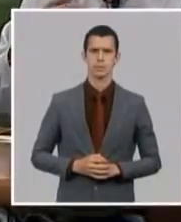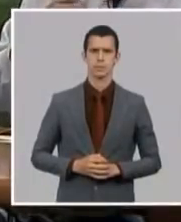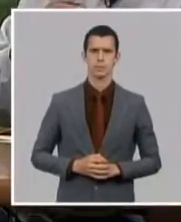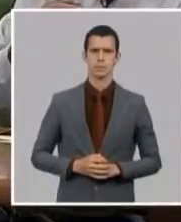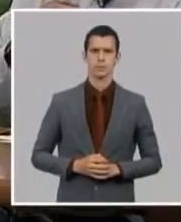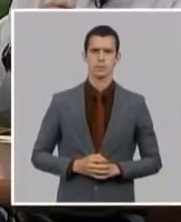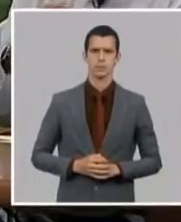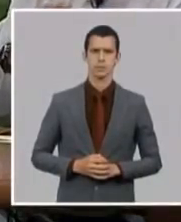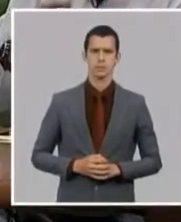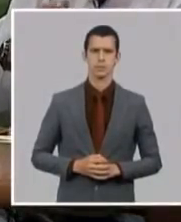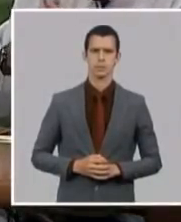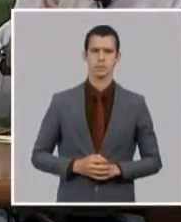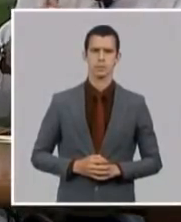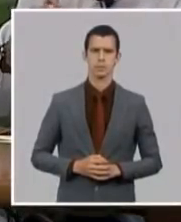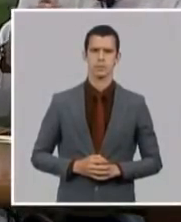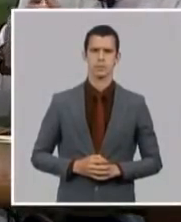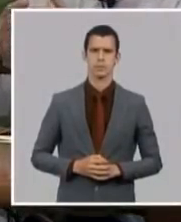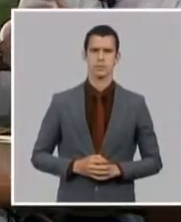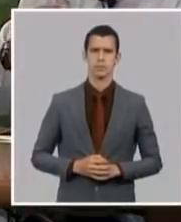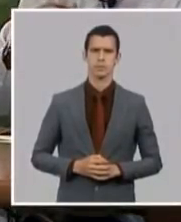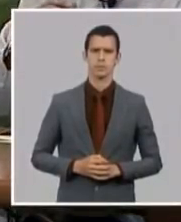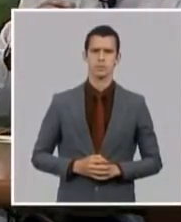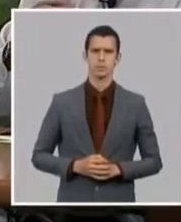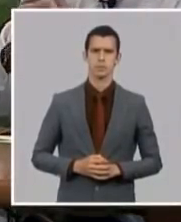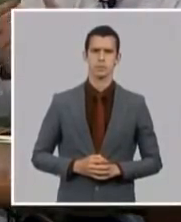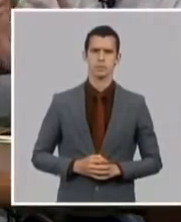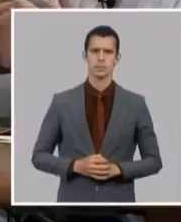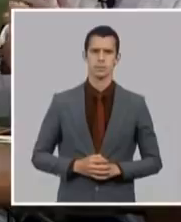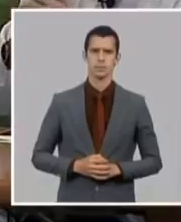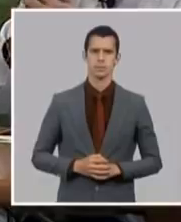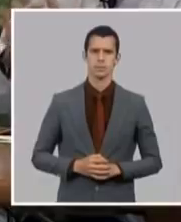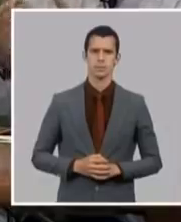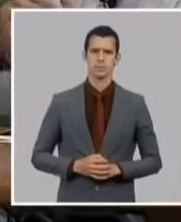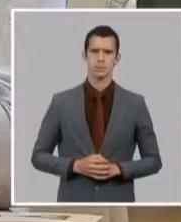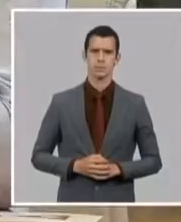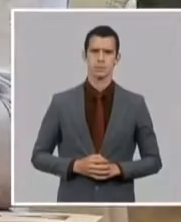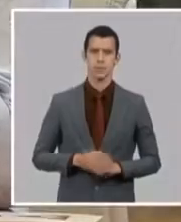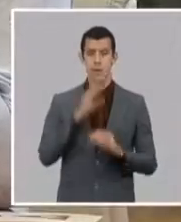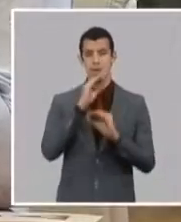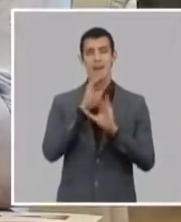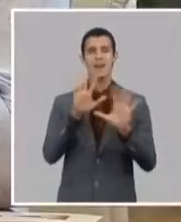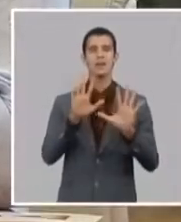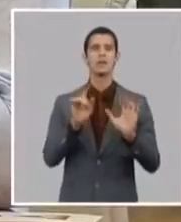y por ejemplo y es otro elemento de contexto de realidad